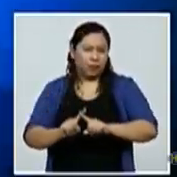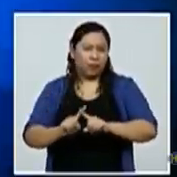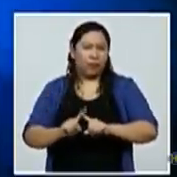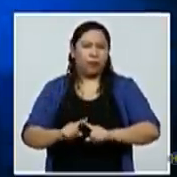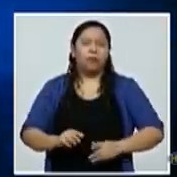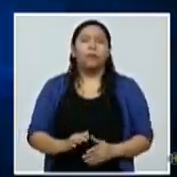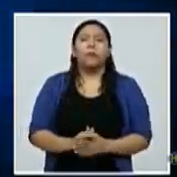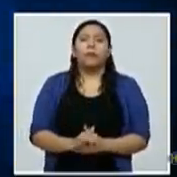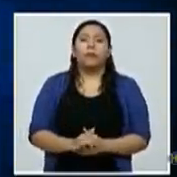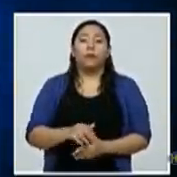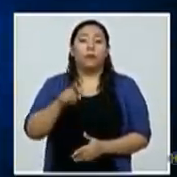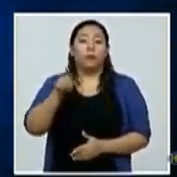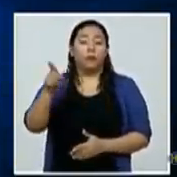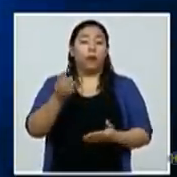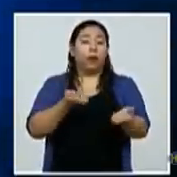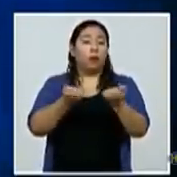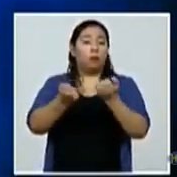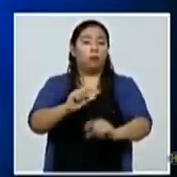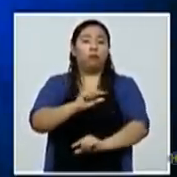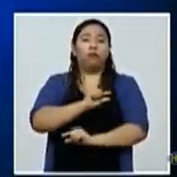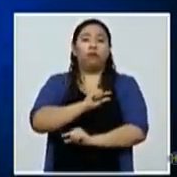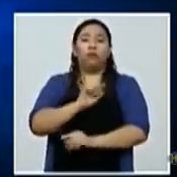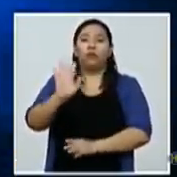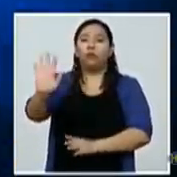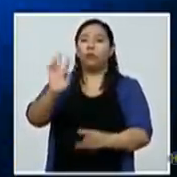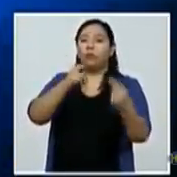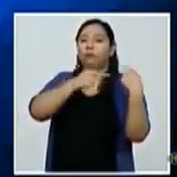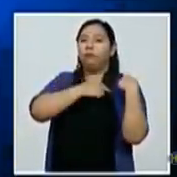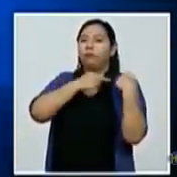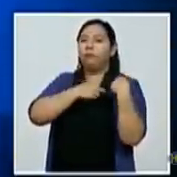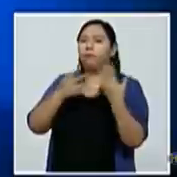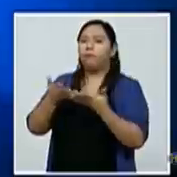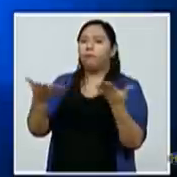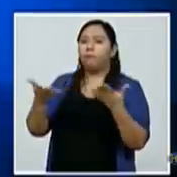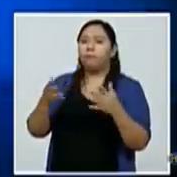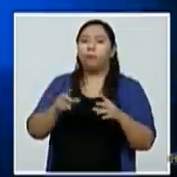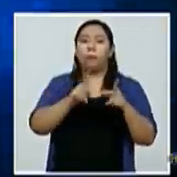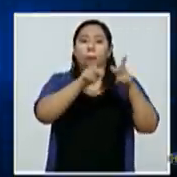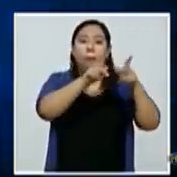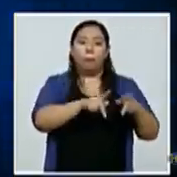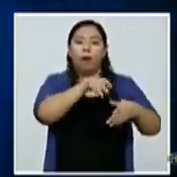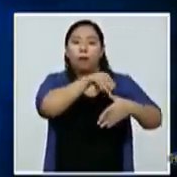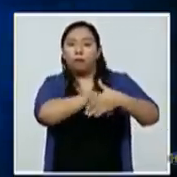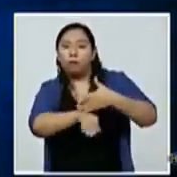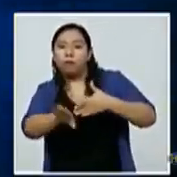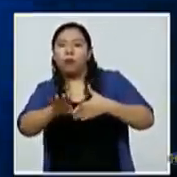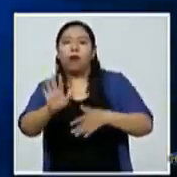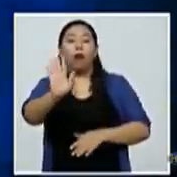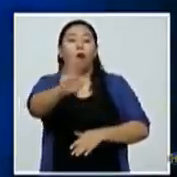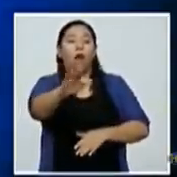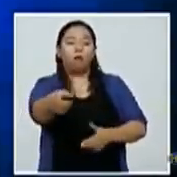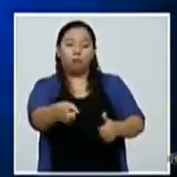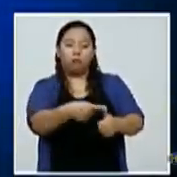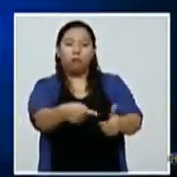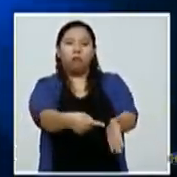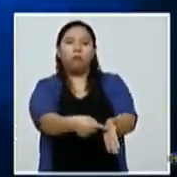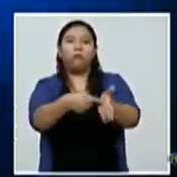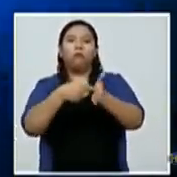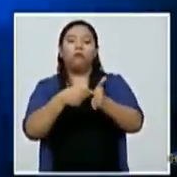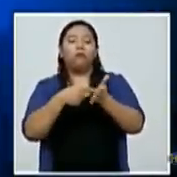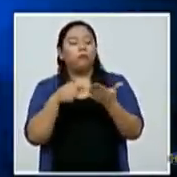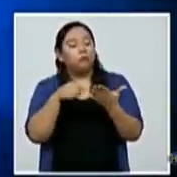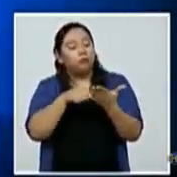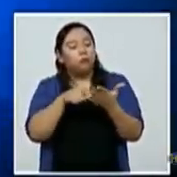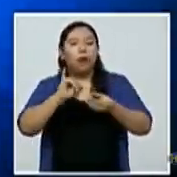fase 2, son responsables para la verificación de las personas que ingresen con el dígito autorizado. El incumplimiento del